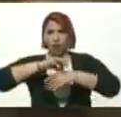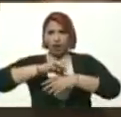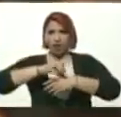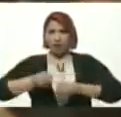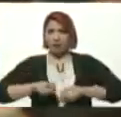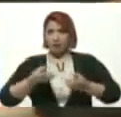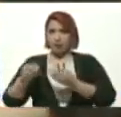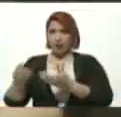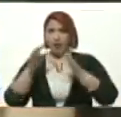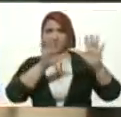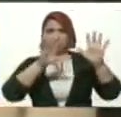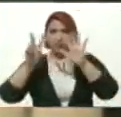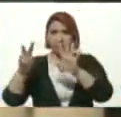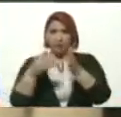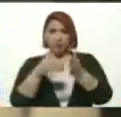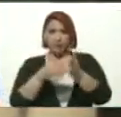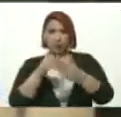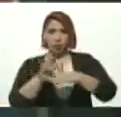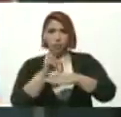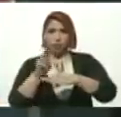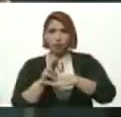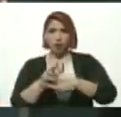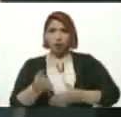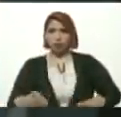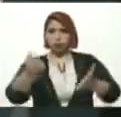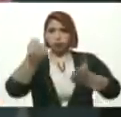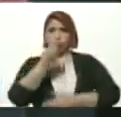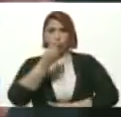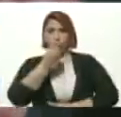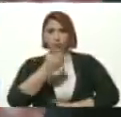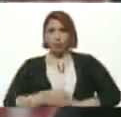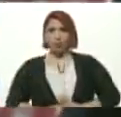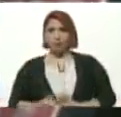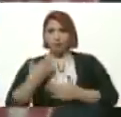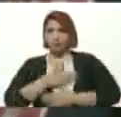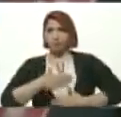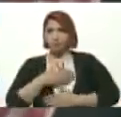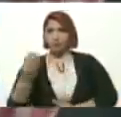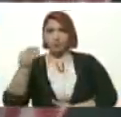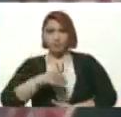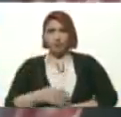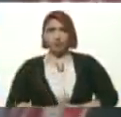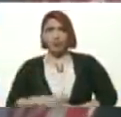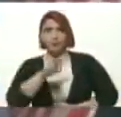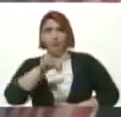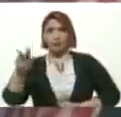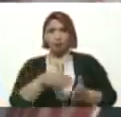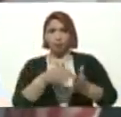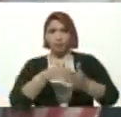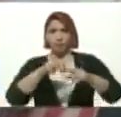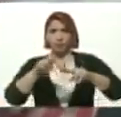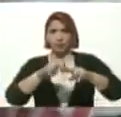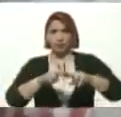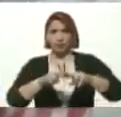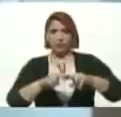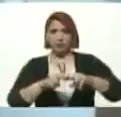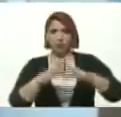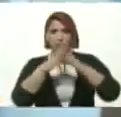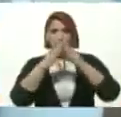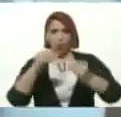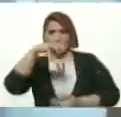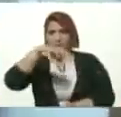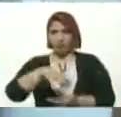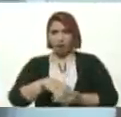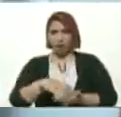Diecisiete mil Unidades De este combo Para beneficiar A más De 22 mil Niños En todo el estado Monaca